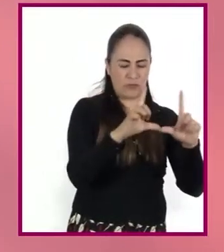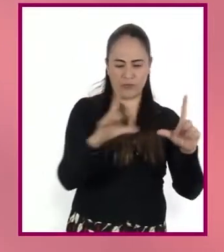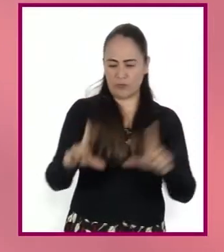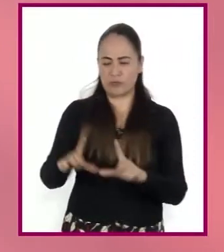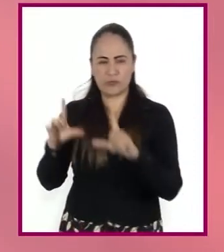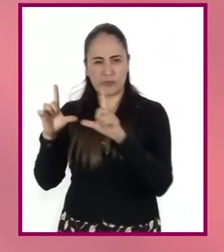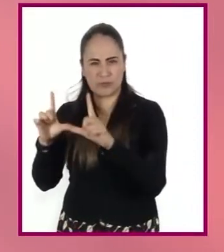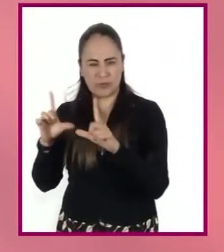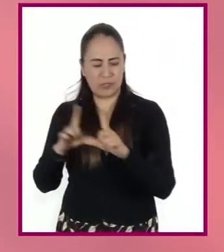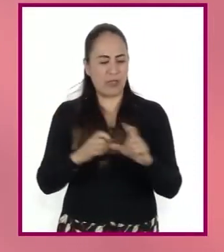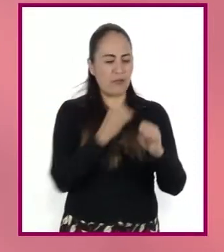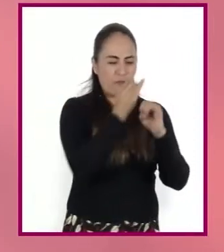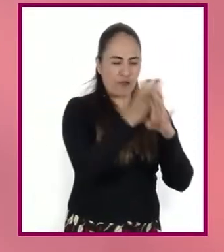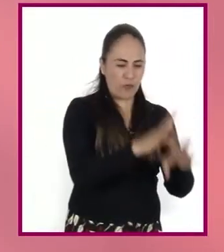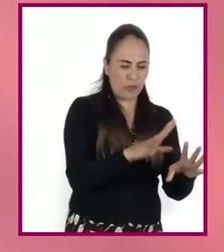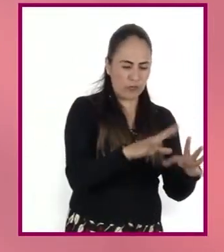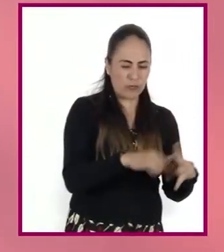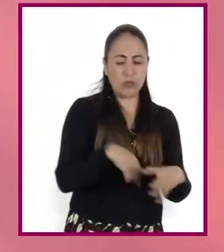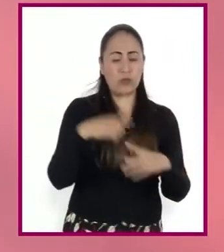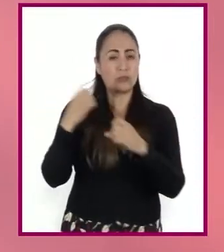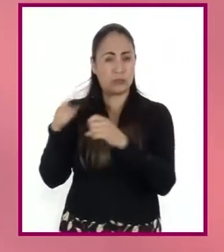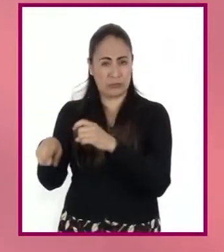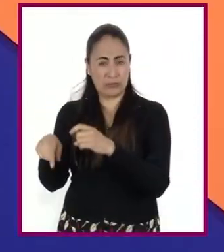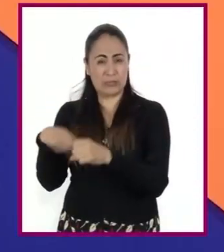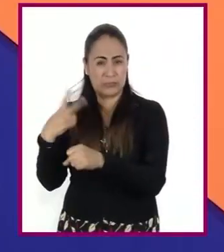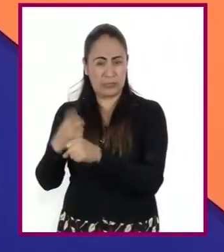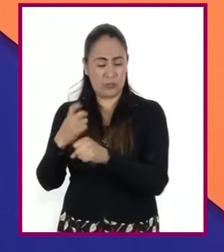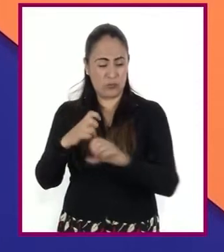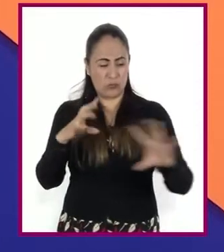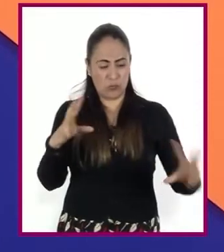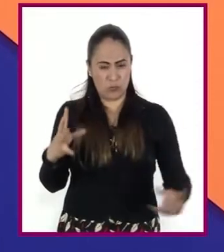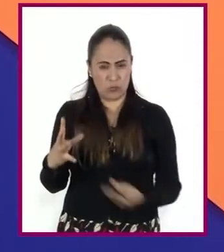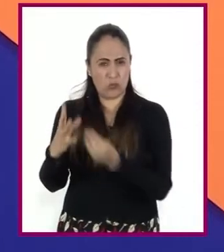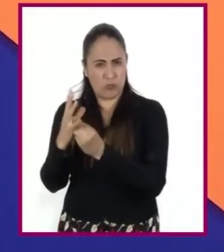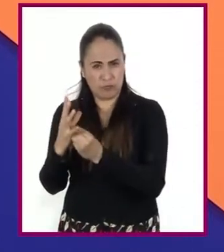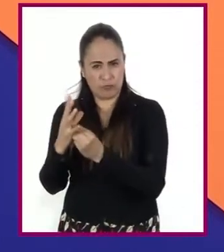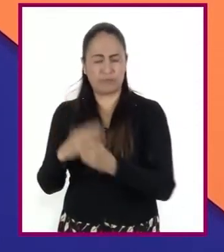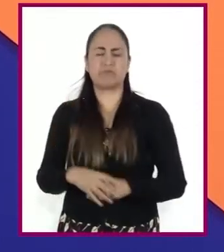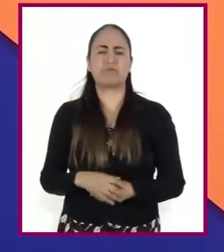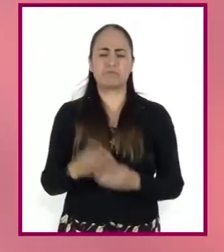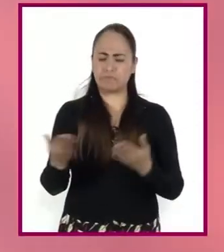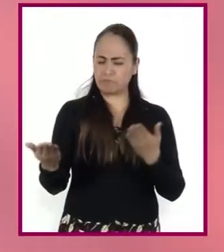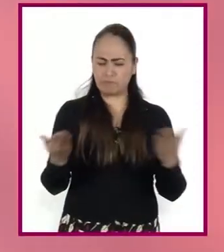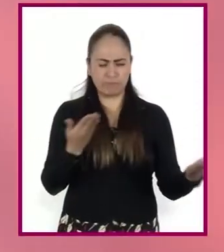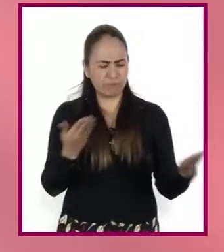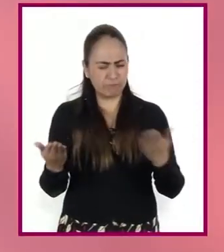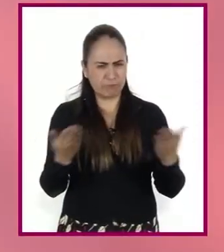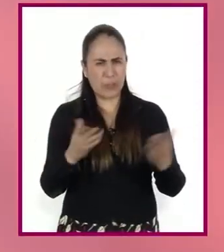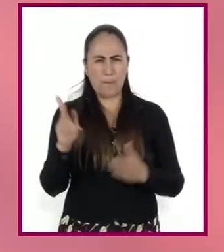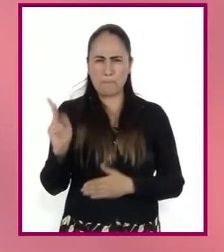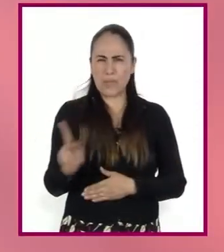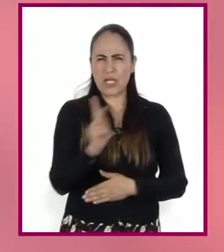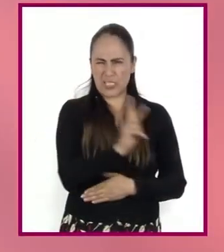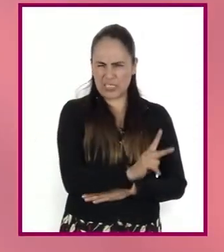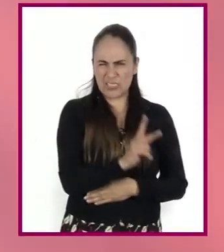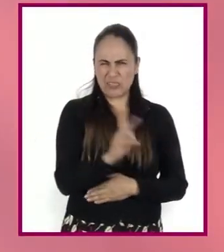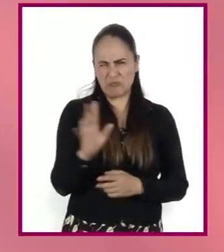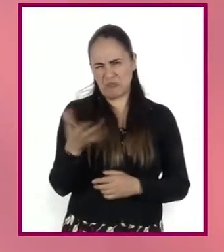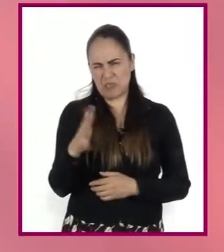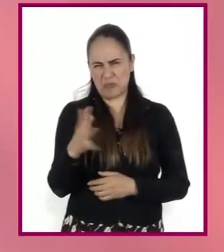complementan la información que se muestra en el otro escrito. Ambos textos muestran posturas semejantes sobre el tema,